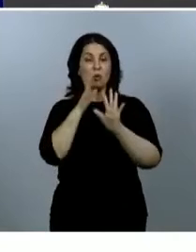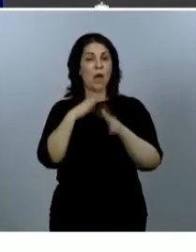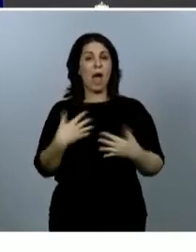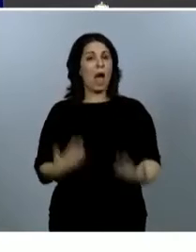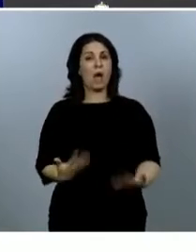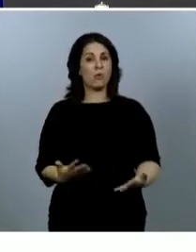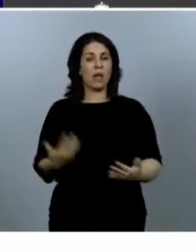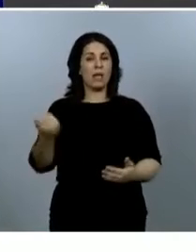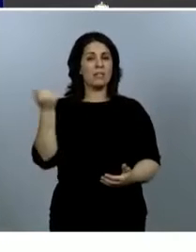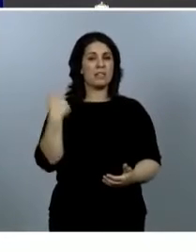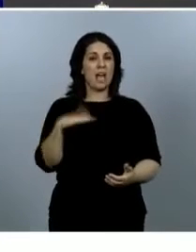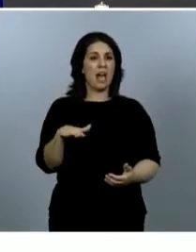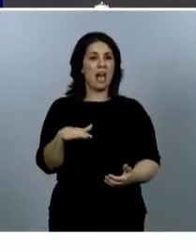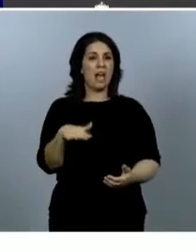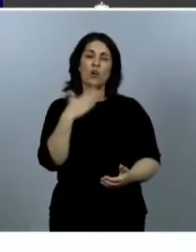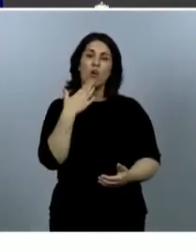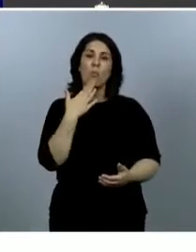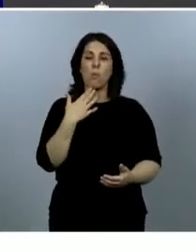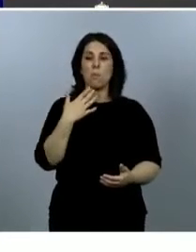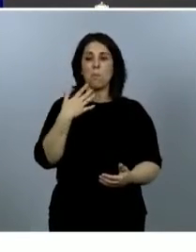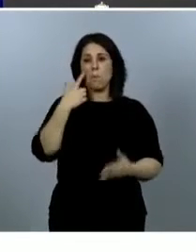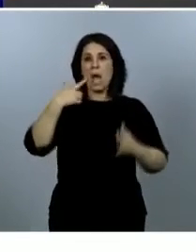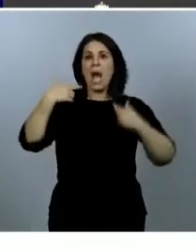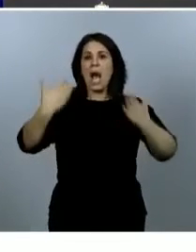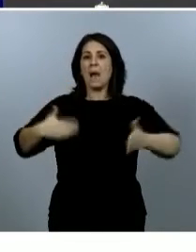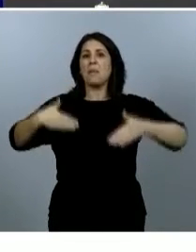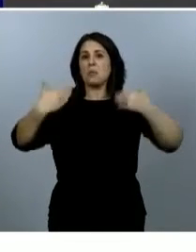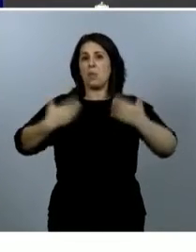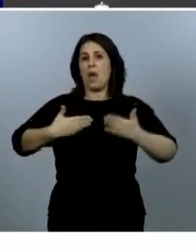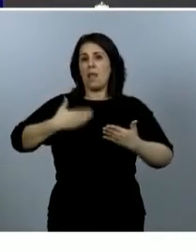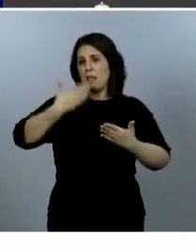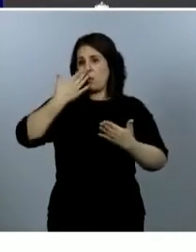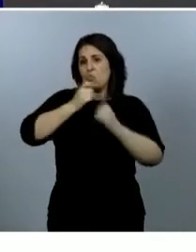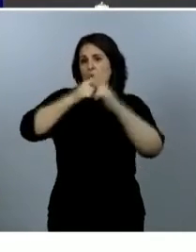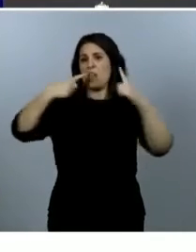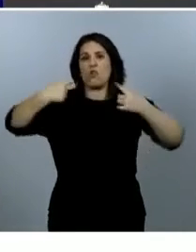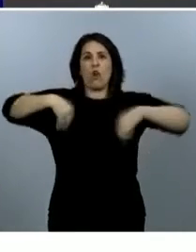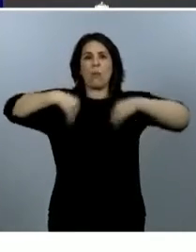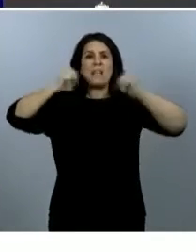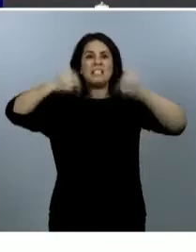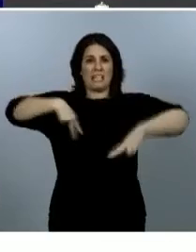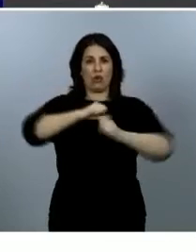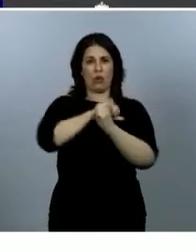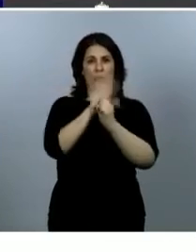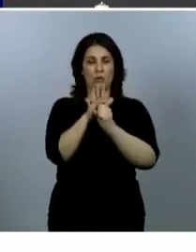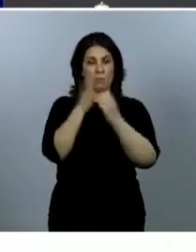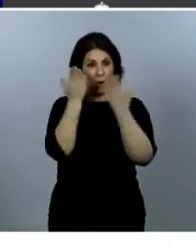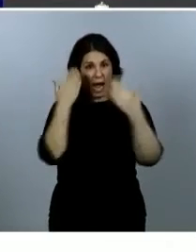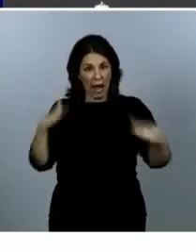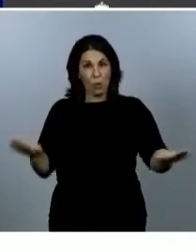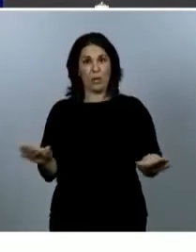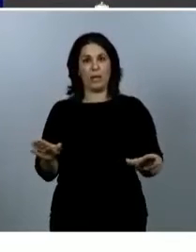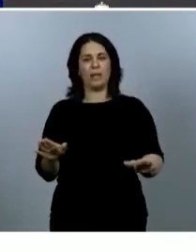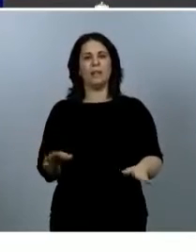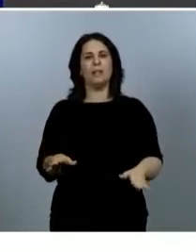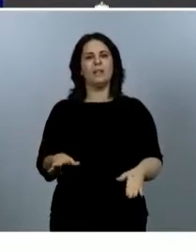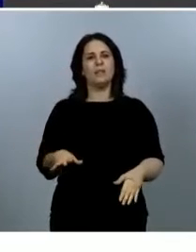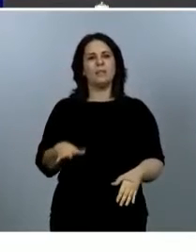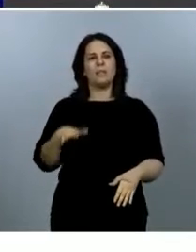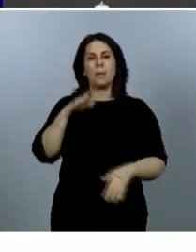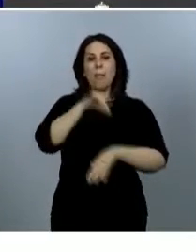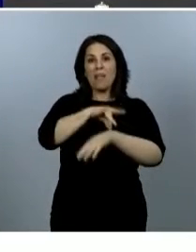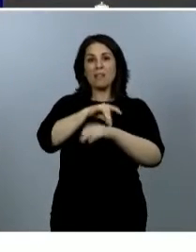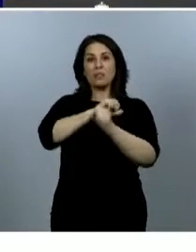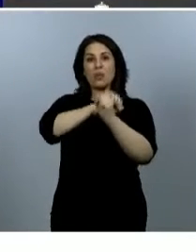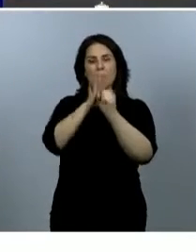a lo habitual en cualquier otro año, pese a eso, el número de camas ocupadas por pacientes con coronavirus es muy bajo.